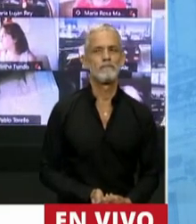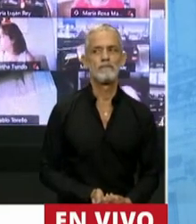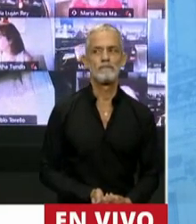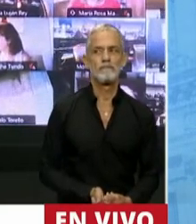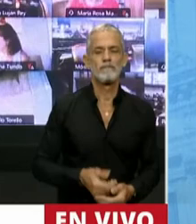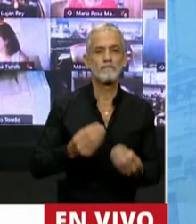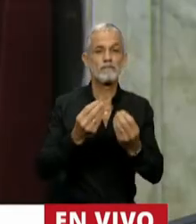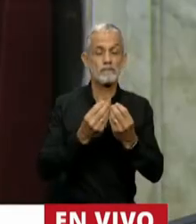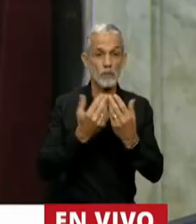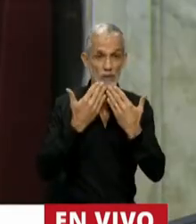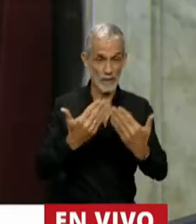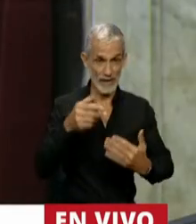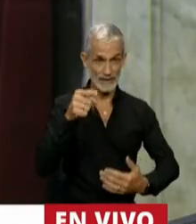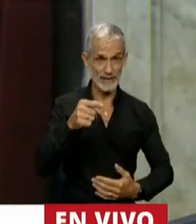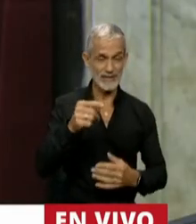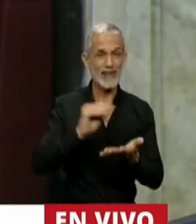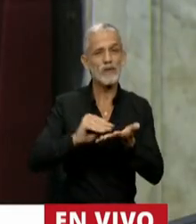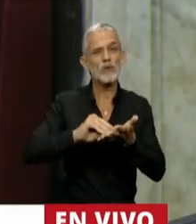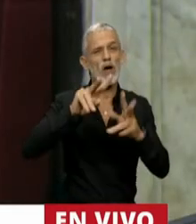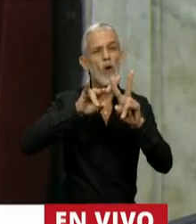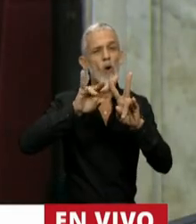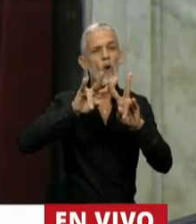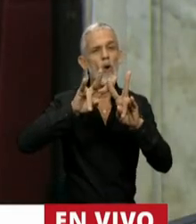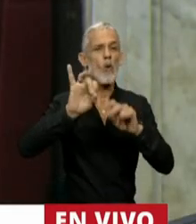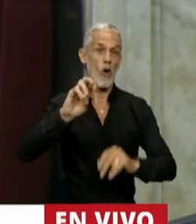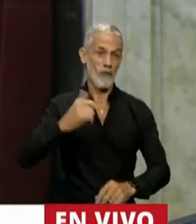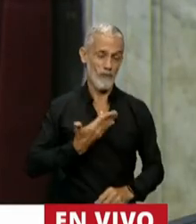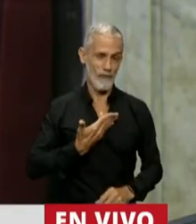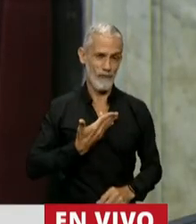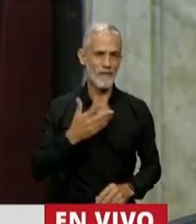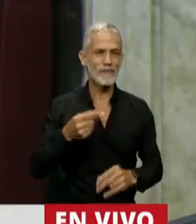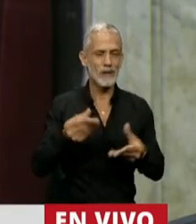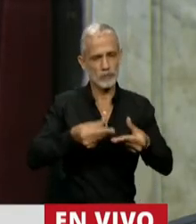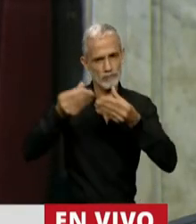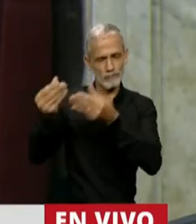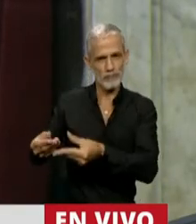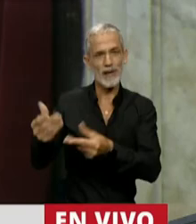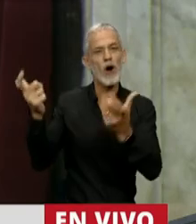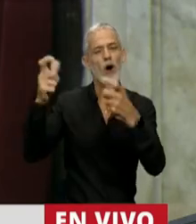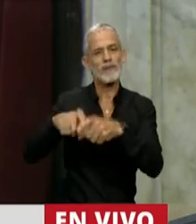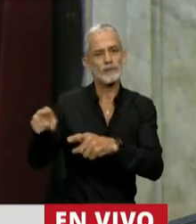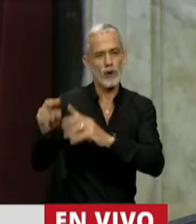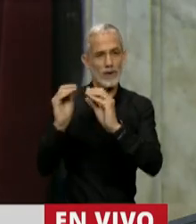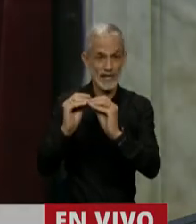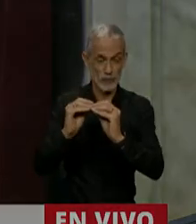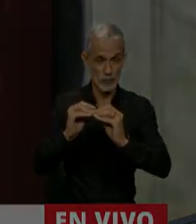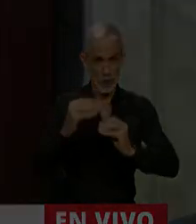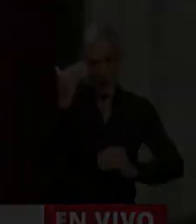Muchas gracias, diputado Wolf. La cuestión de privilegio es girada a la Comisión de Asuntos Constitucionales.